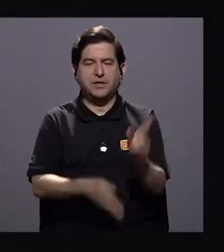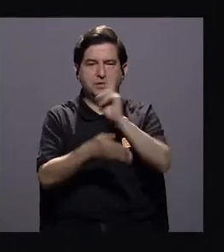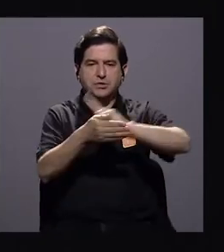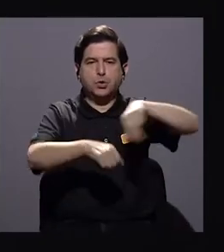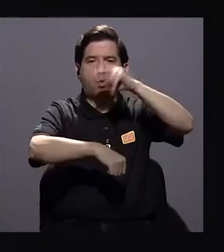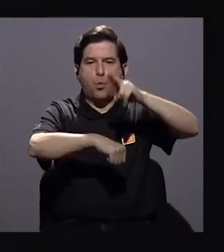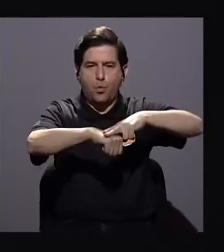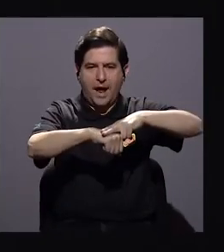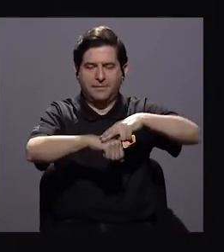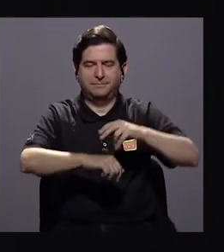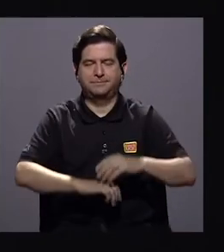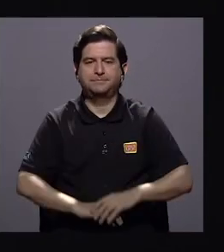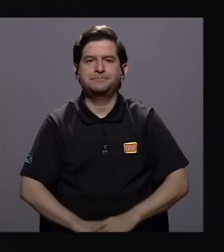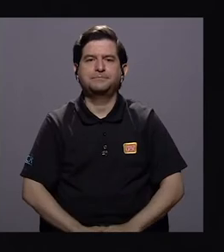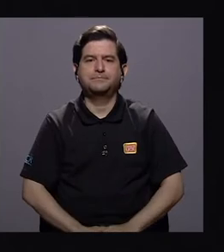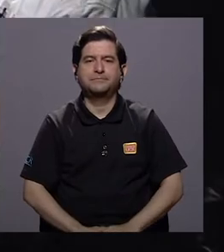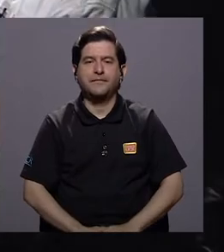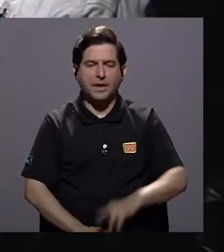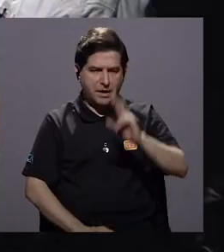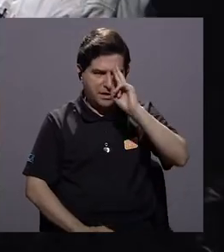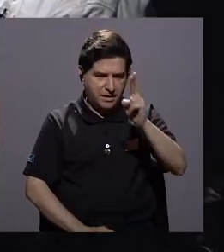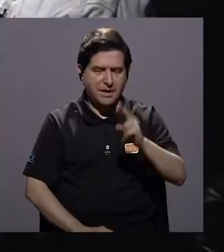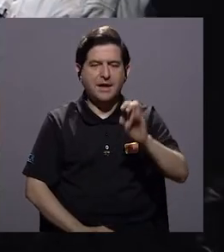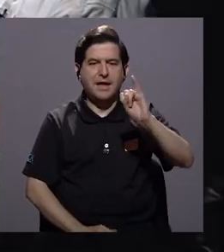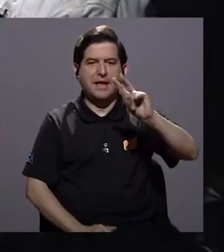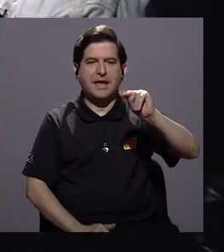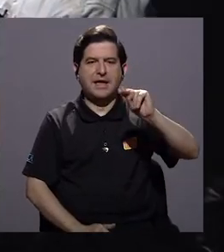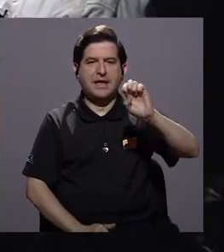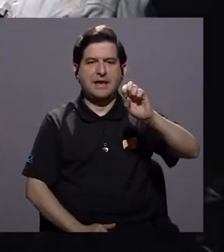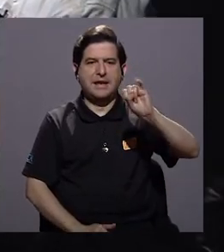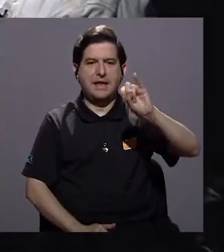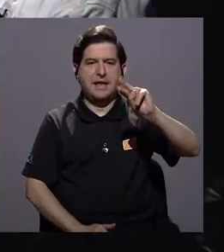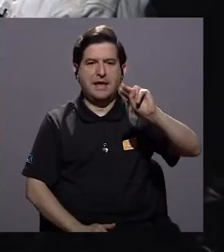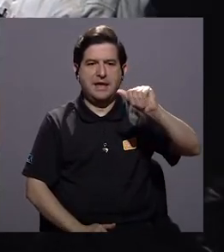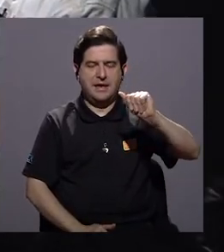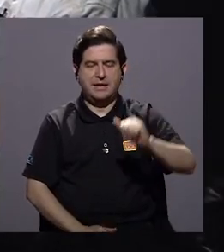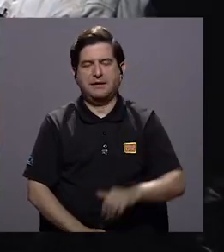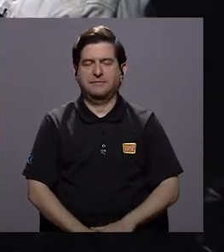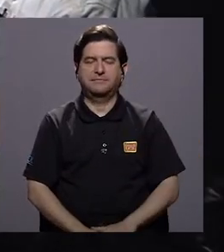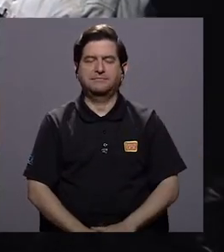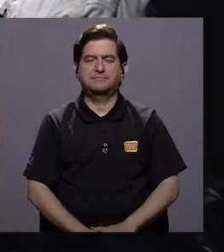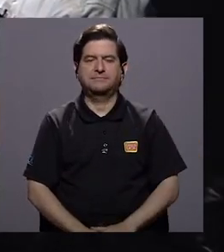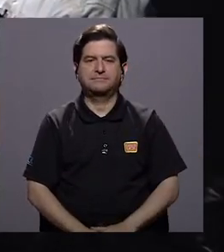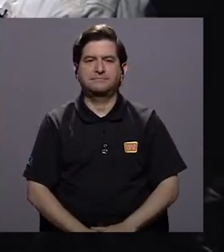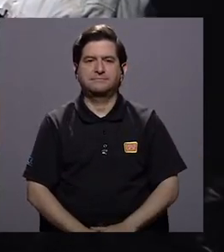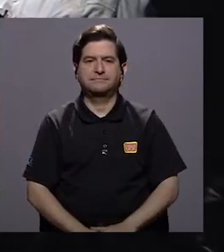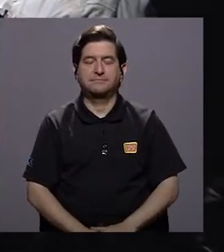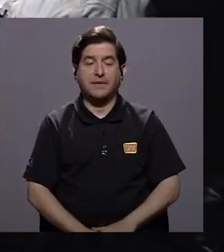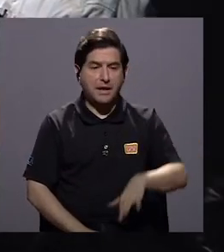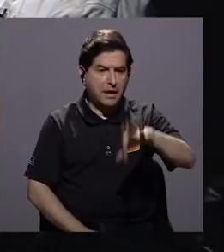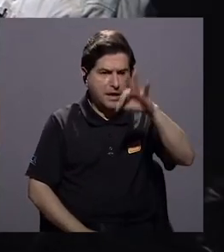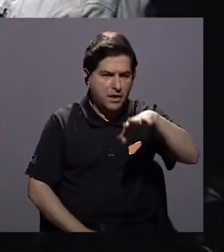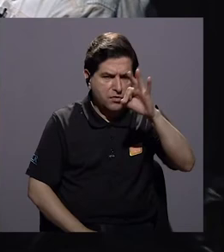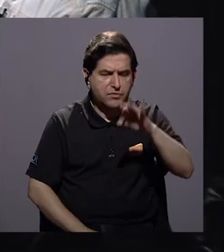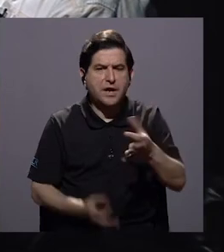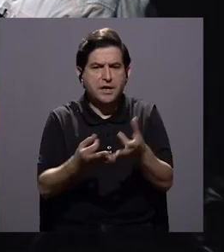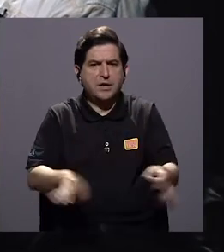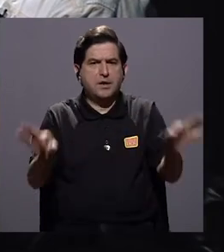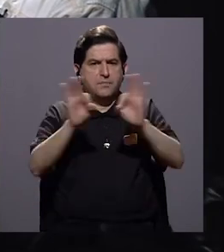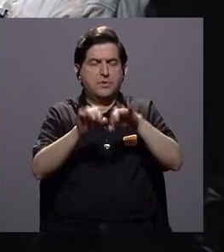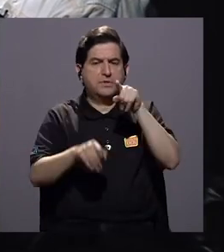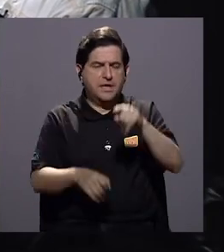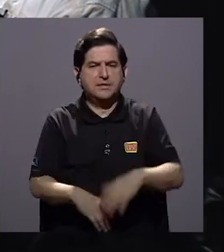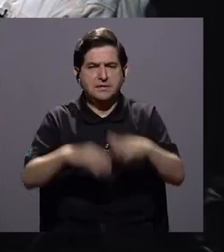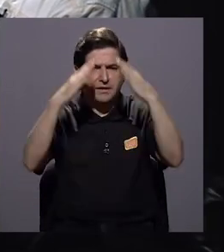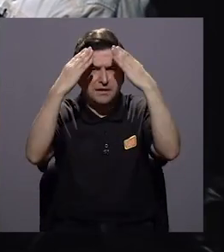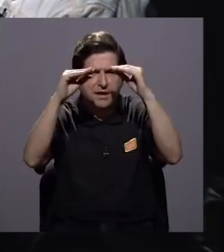en la Universidad Nacional? El reconocido Instituto INEINA de la UNA. Don Rodolfo, hay hallazgos importantes en una